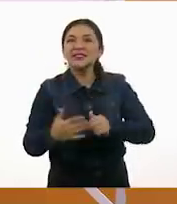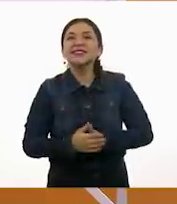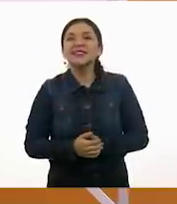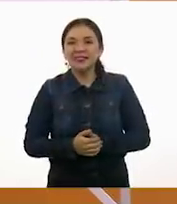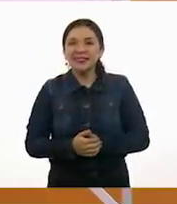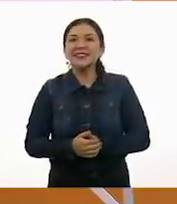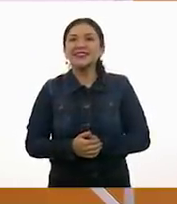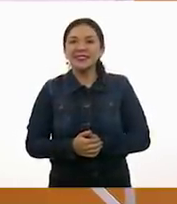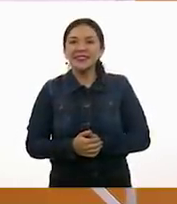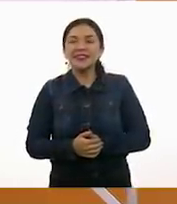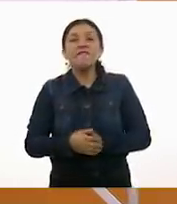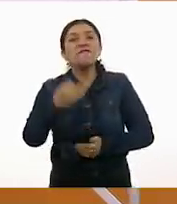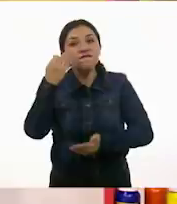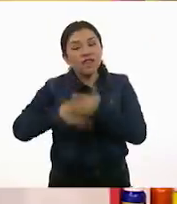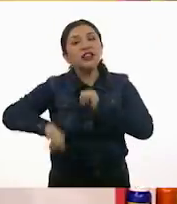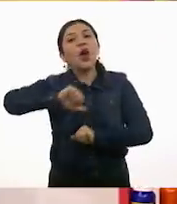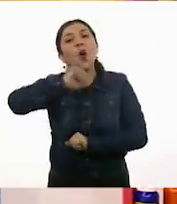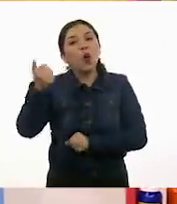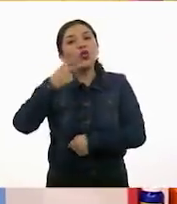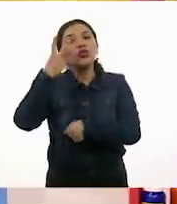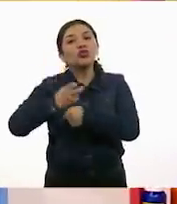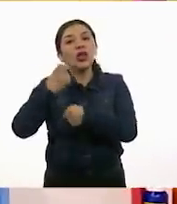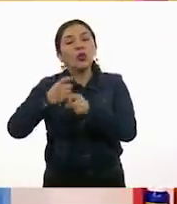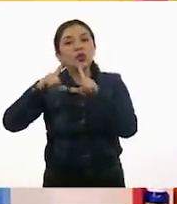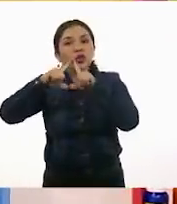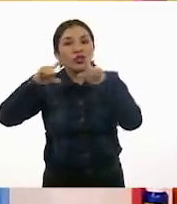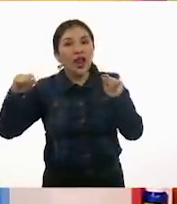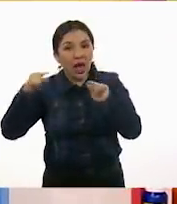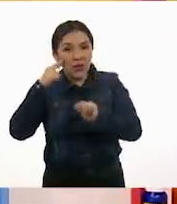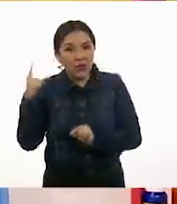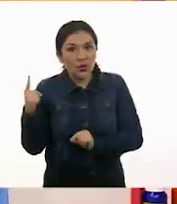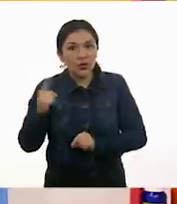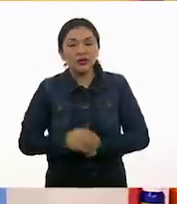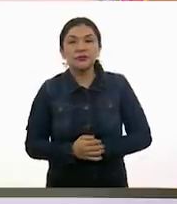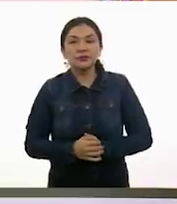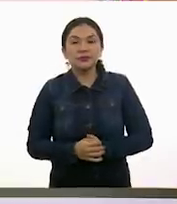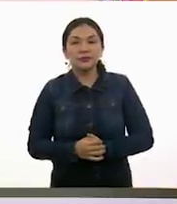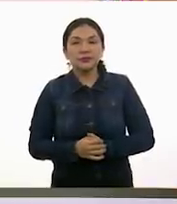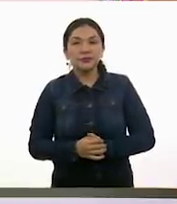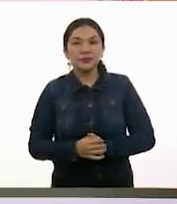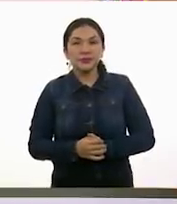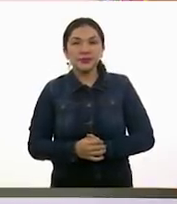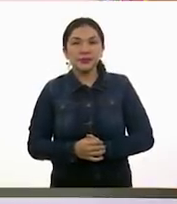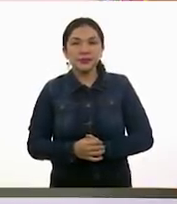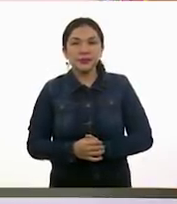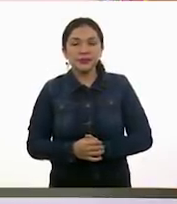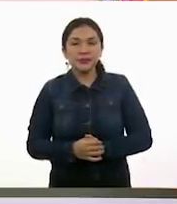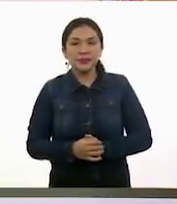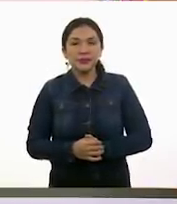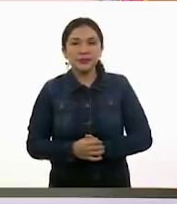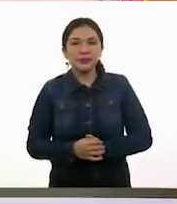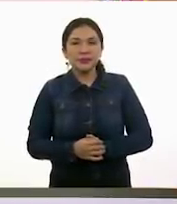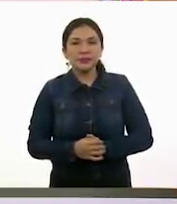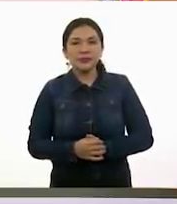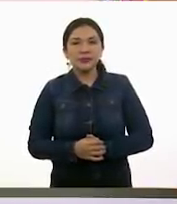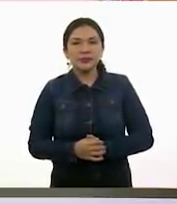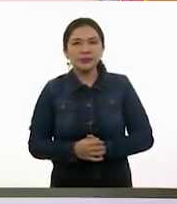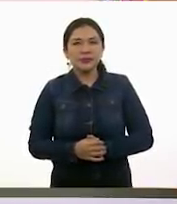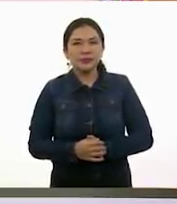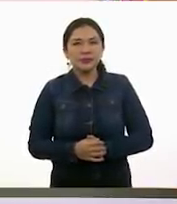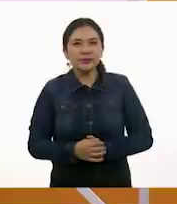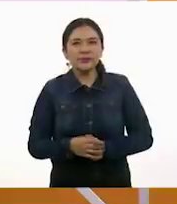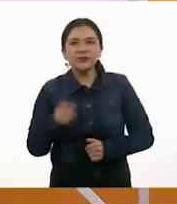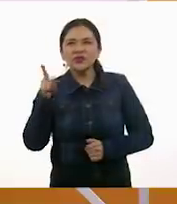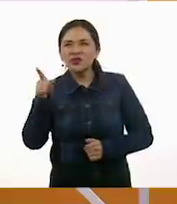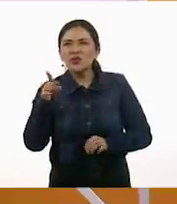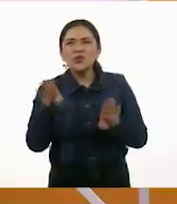Listo. Nos falta un último triángulo. Nos falta este otro. ¿Cómo